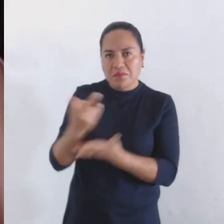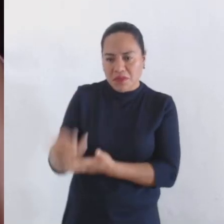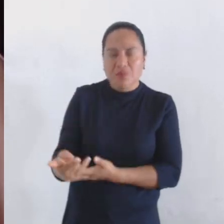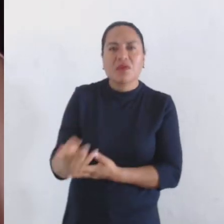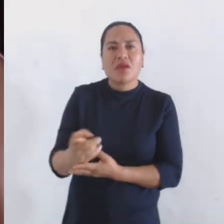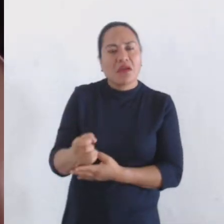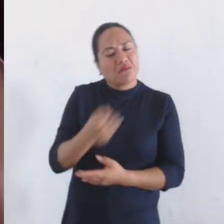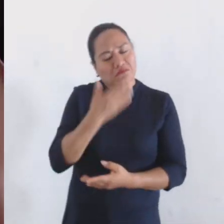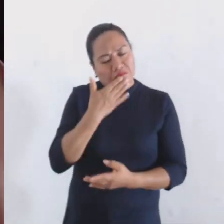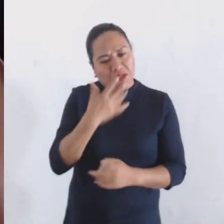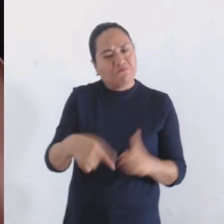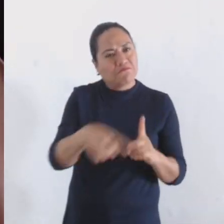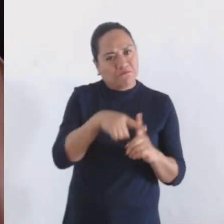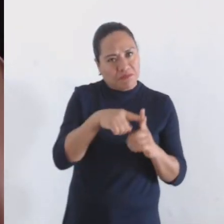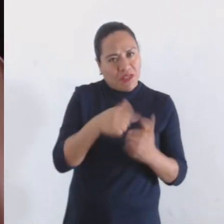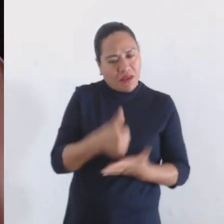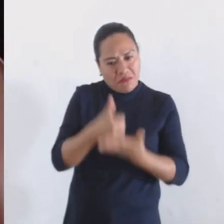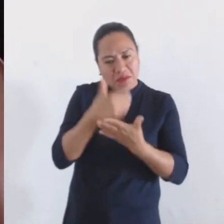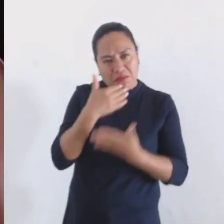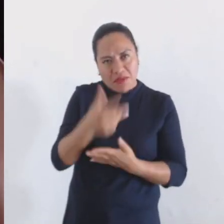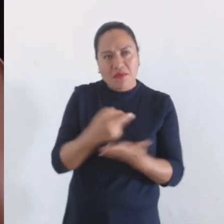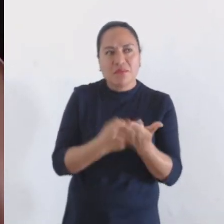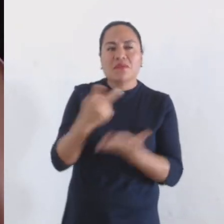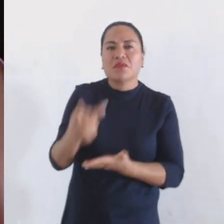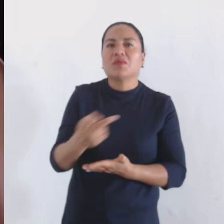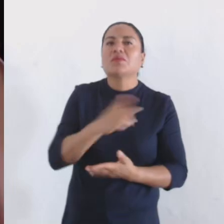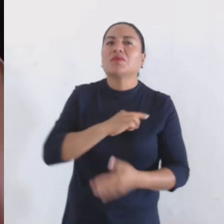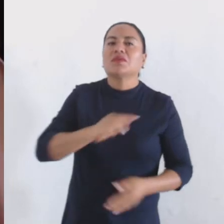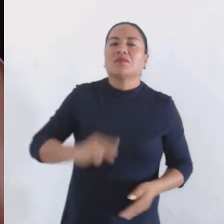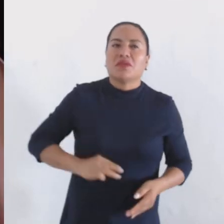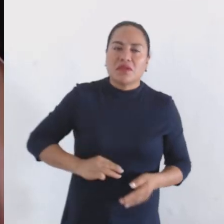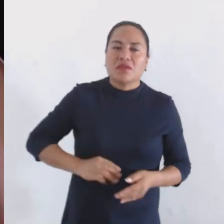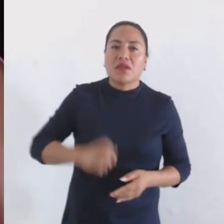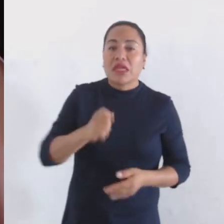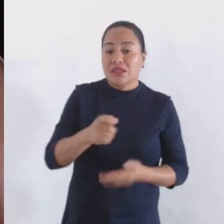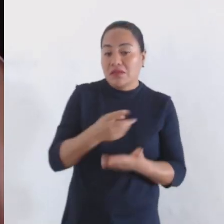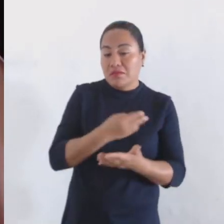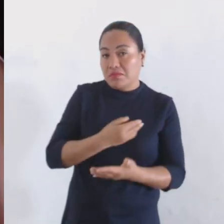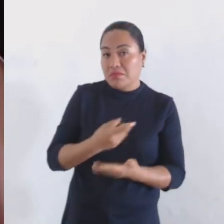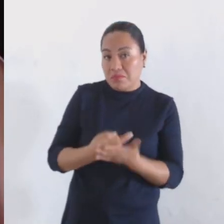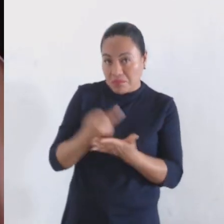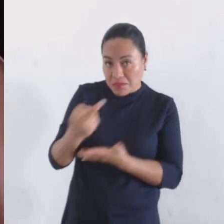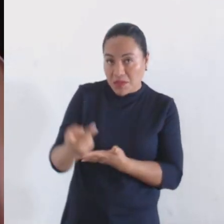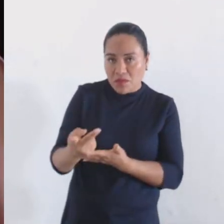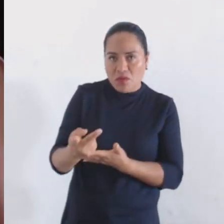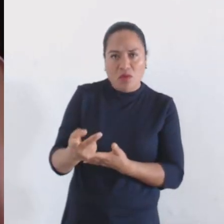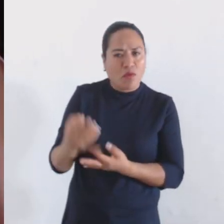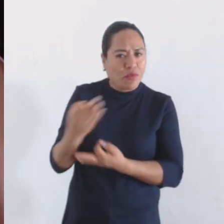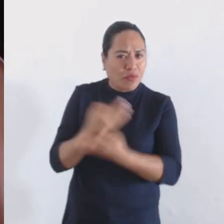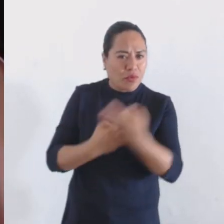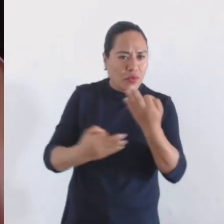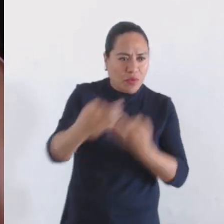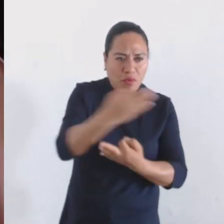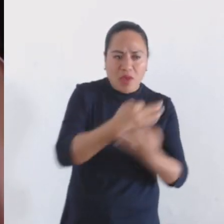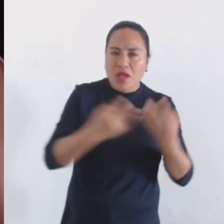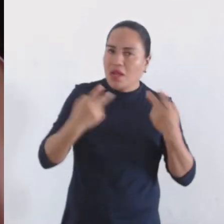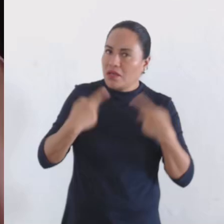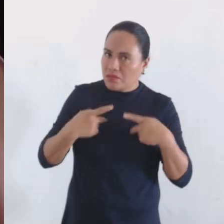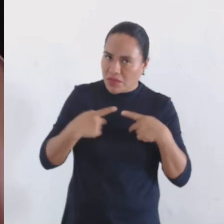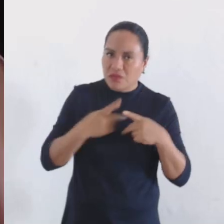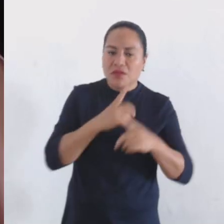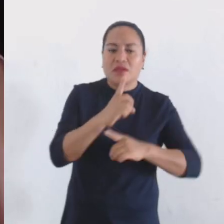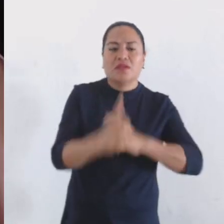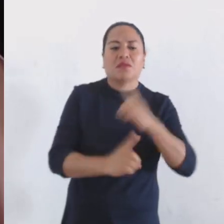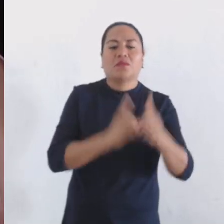afirmativa aparte de este premio municipal, sin embargo, este premio incluye a todos los deportistas de